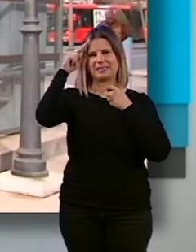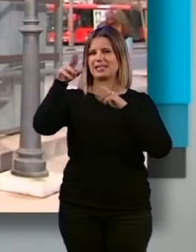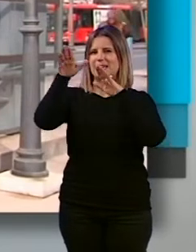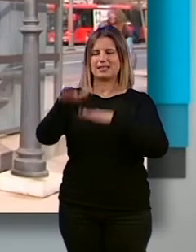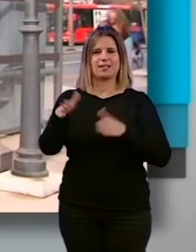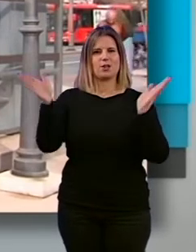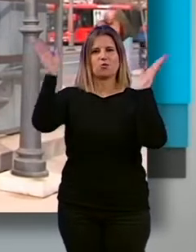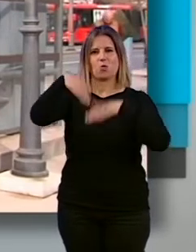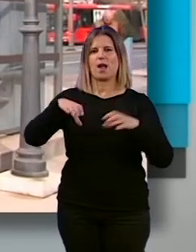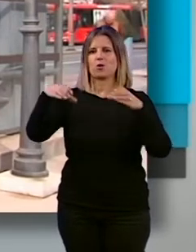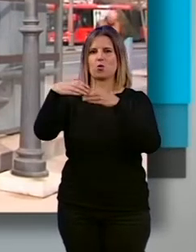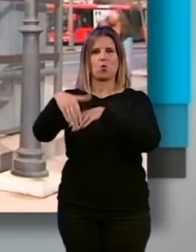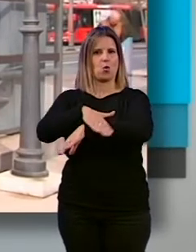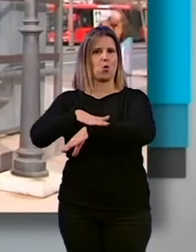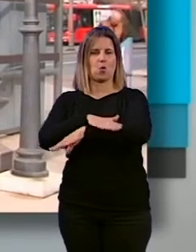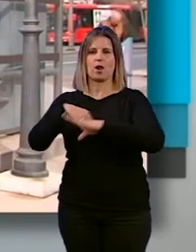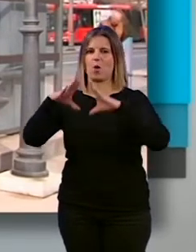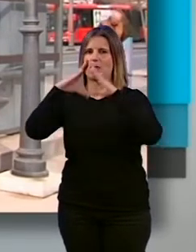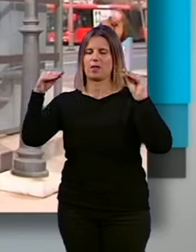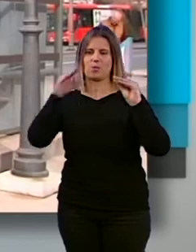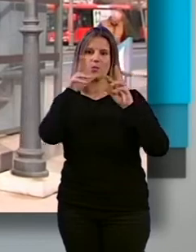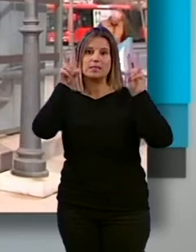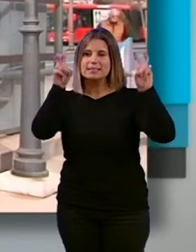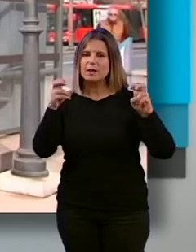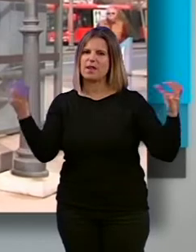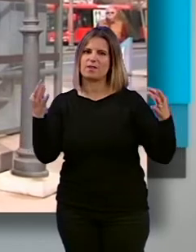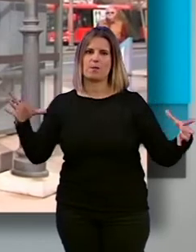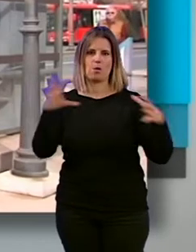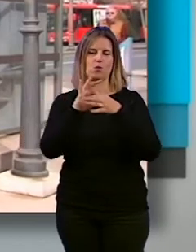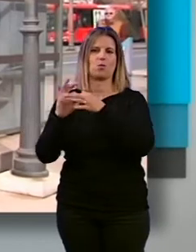con el gobierno andaluz en un tema que, desde luego, hay que ir de la mano.